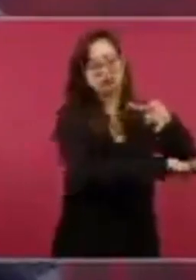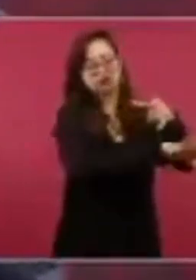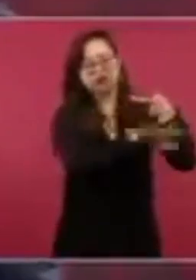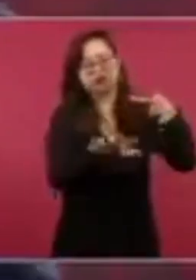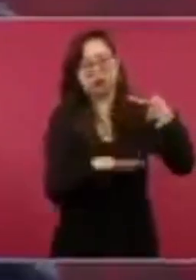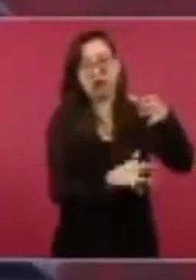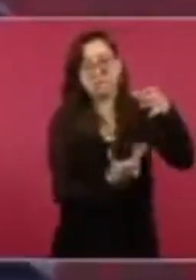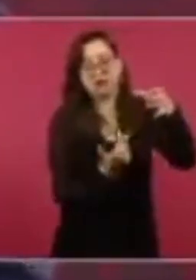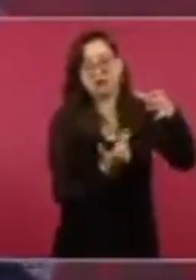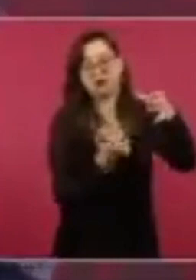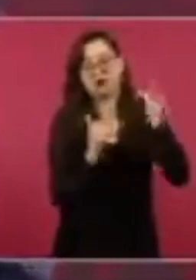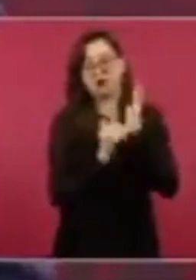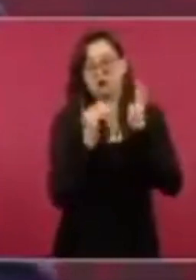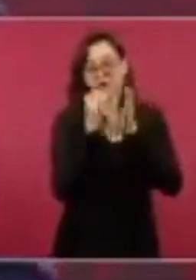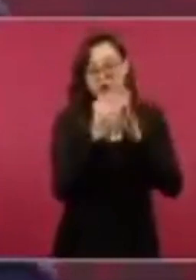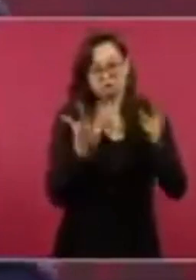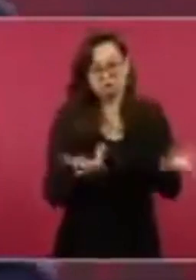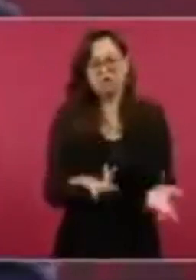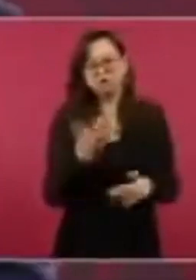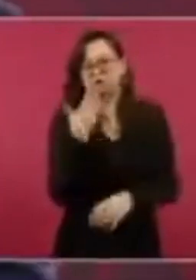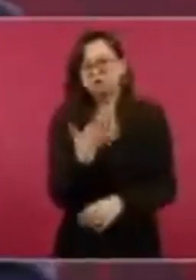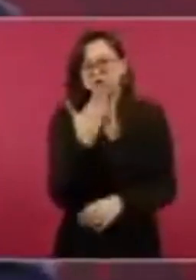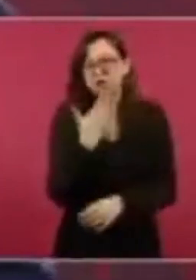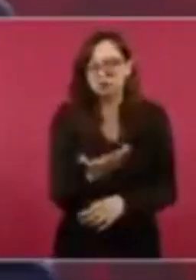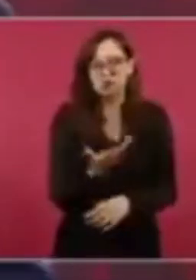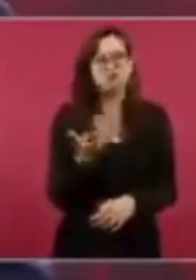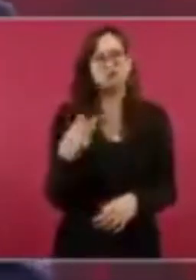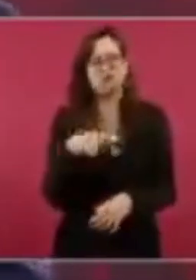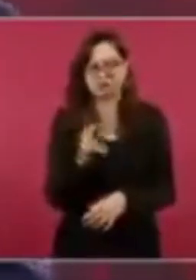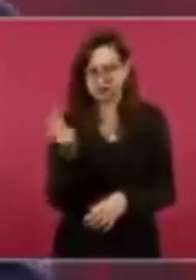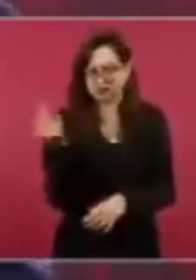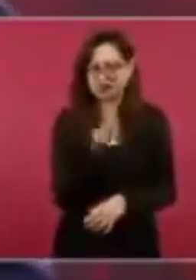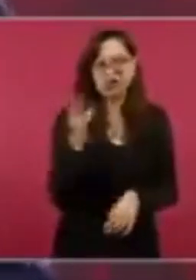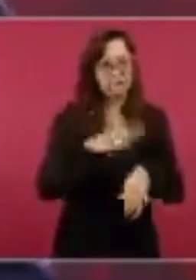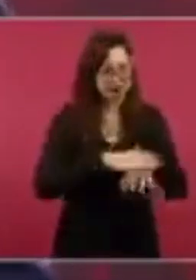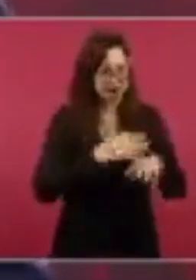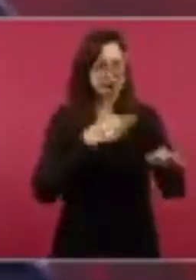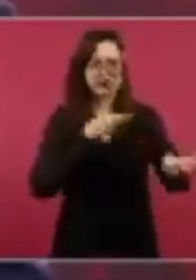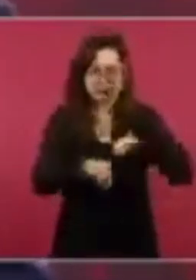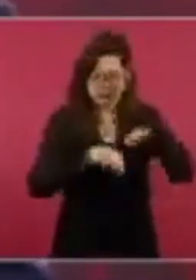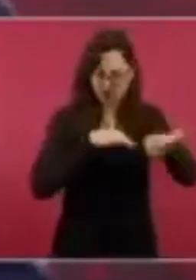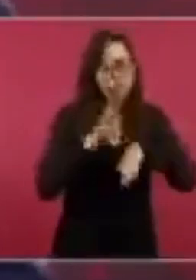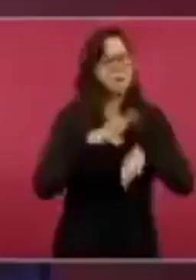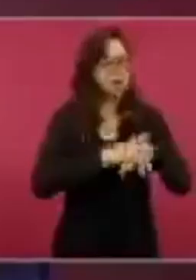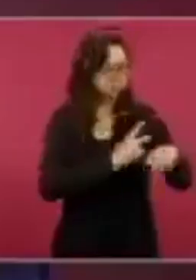Entonces, tienen que mover más gente todavía.